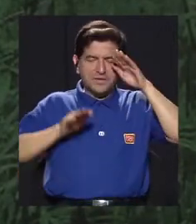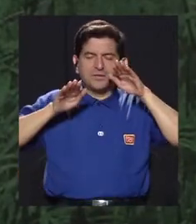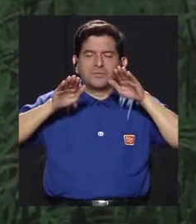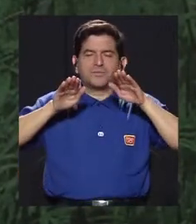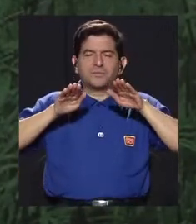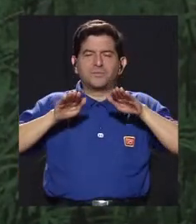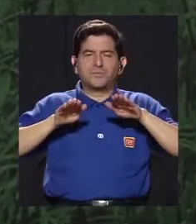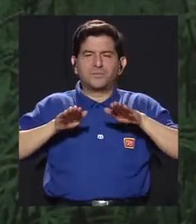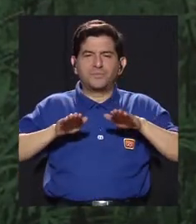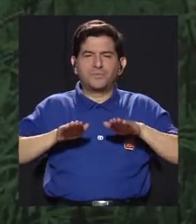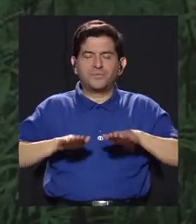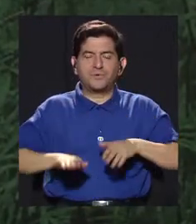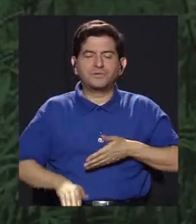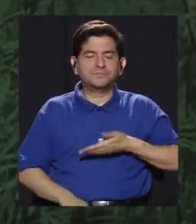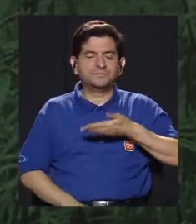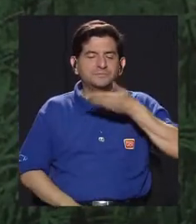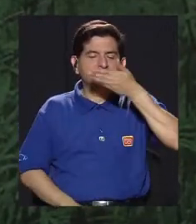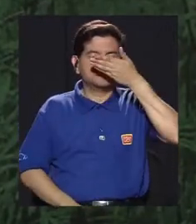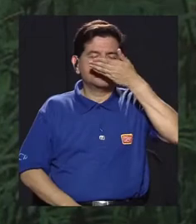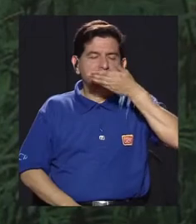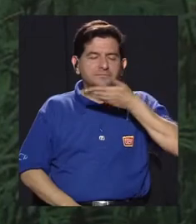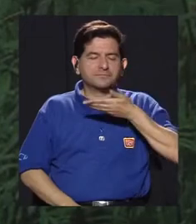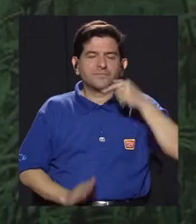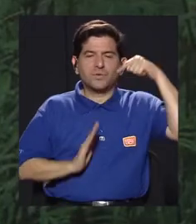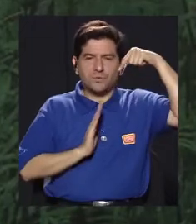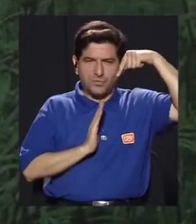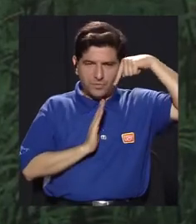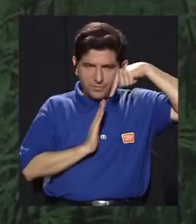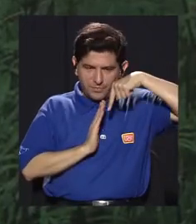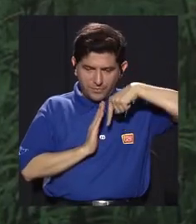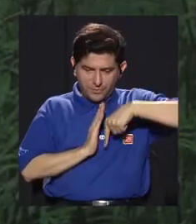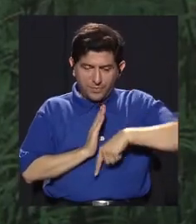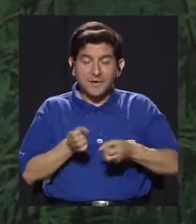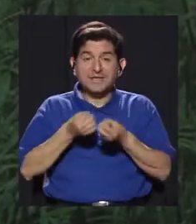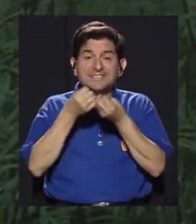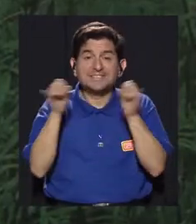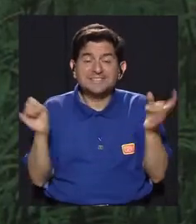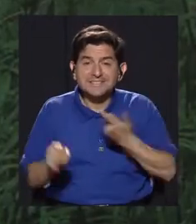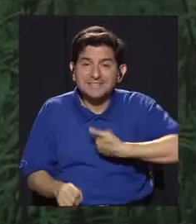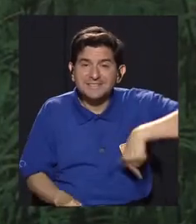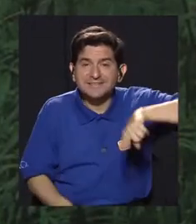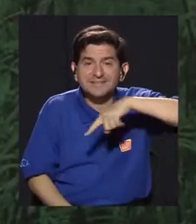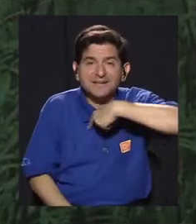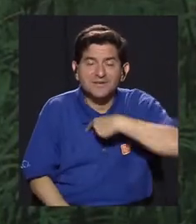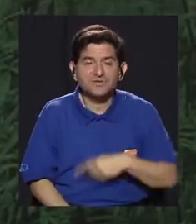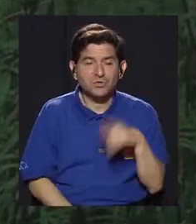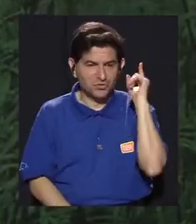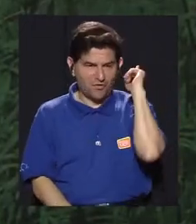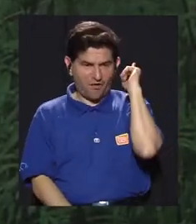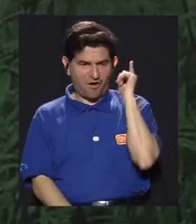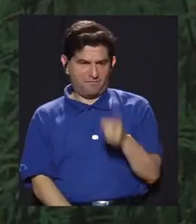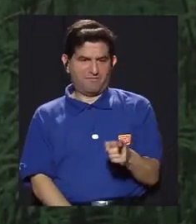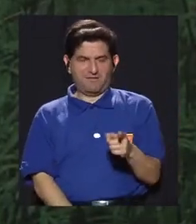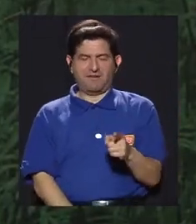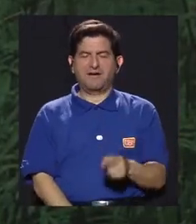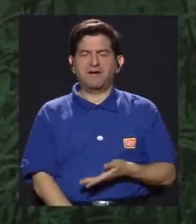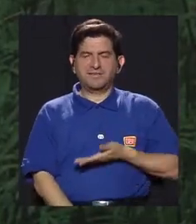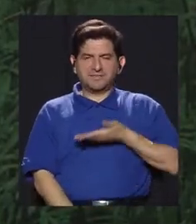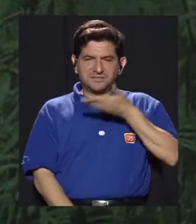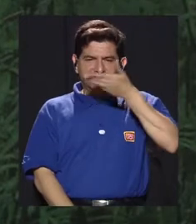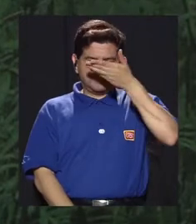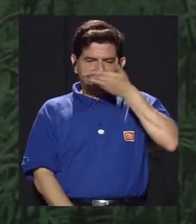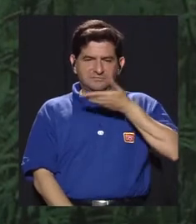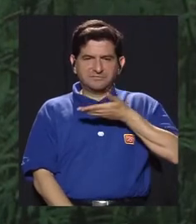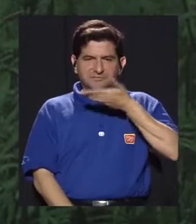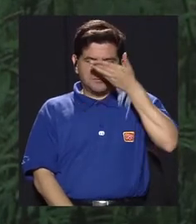aprende a relajarse y entonces la respiración puede irse haciendo más profunda sin que nosotros tengamos como que darle la orden a